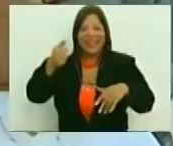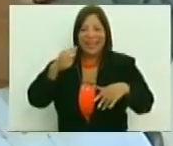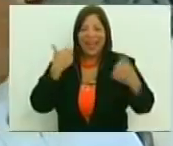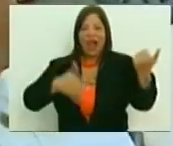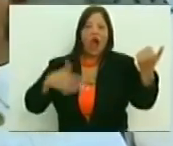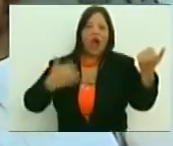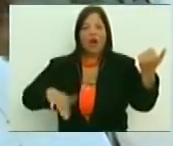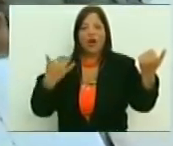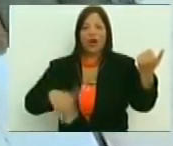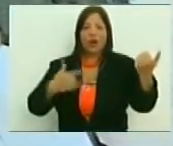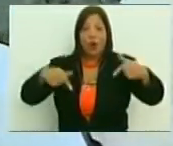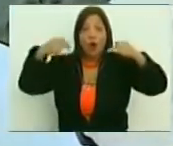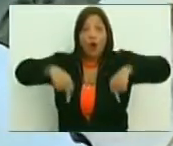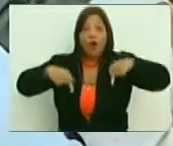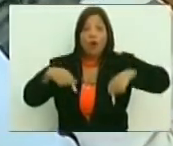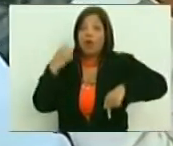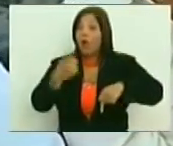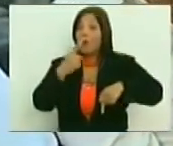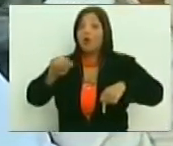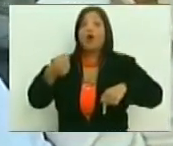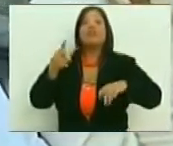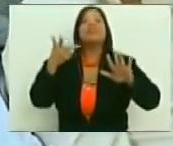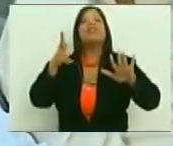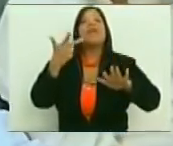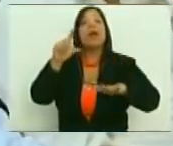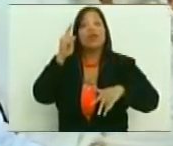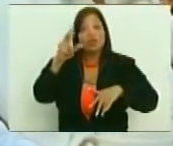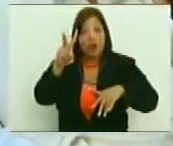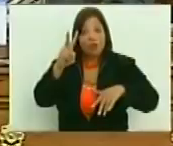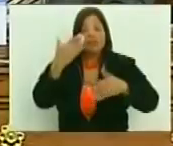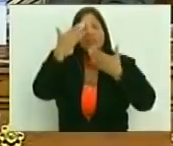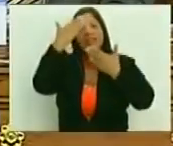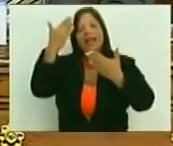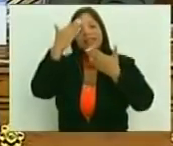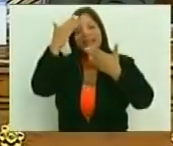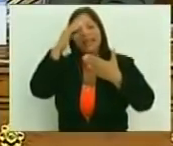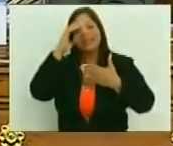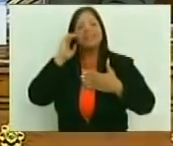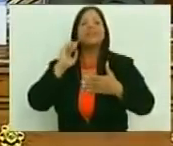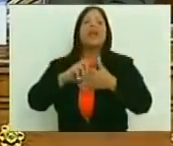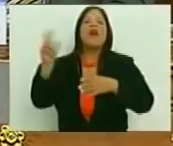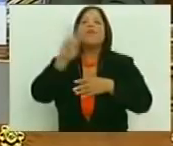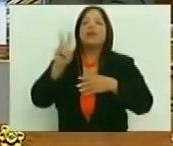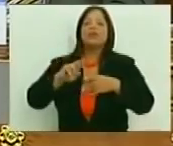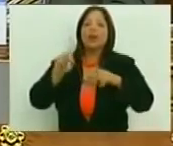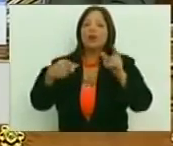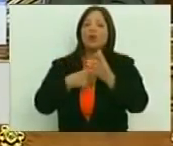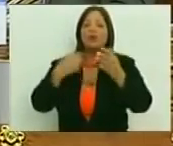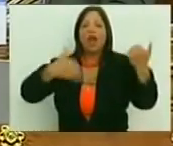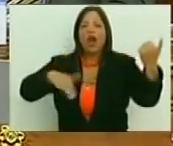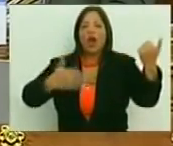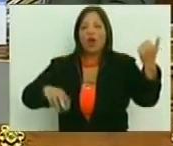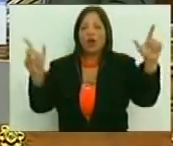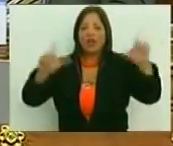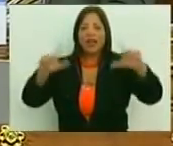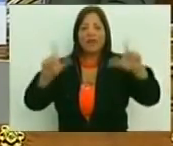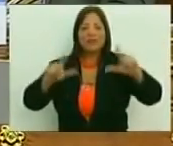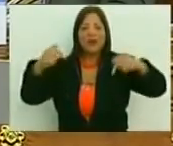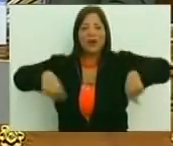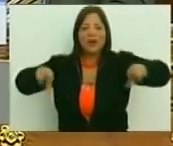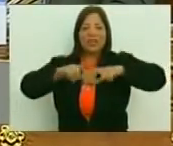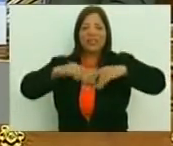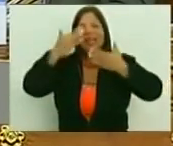de rock que existe en la tierra ahorita está en TVS. Así que gracias, Winston. No hay. Venezuela es el único que tiene un programa de rock en televisión en este momento.